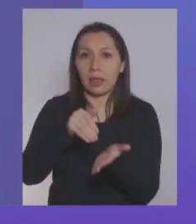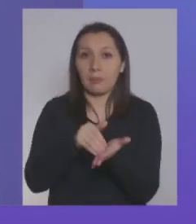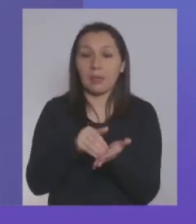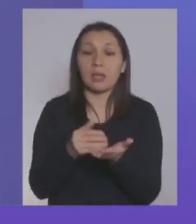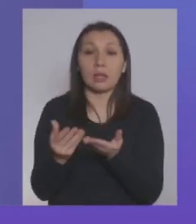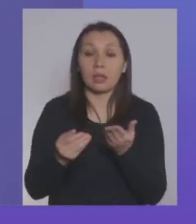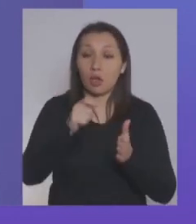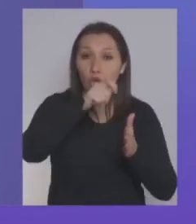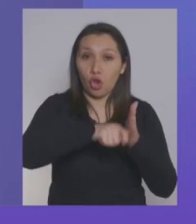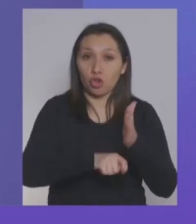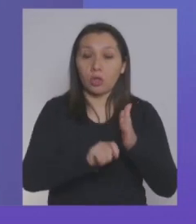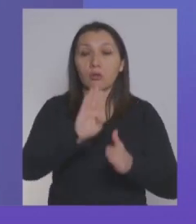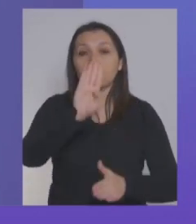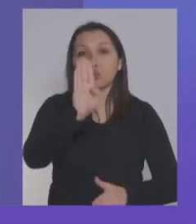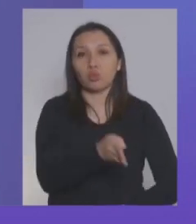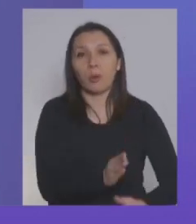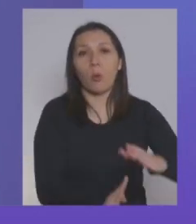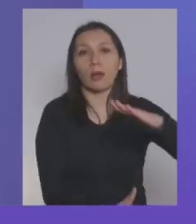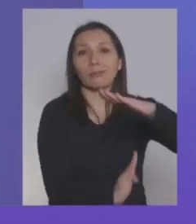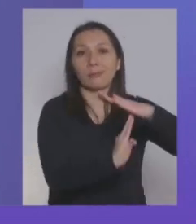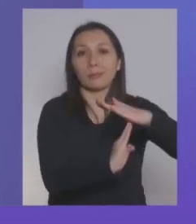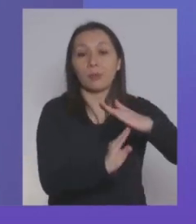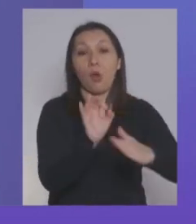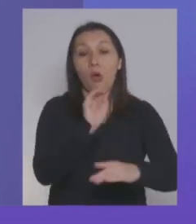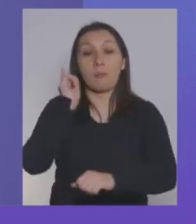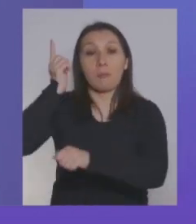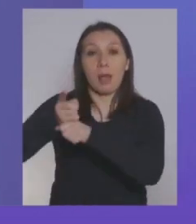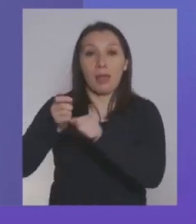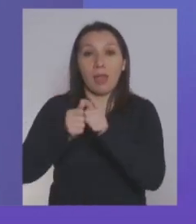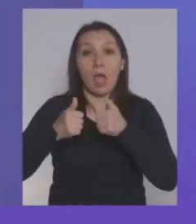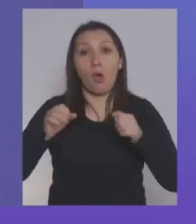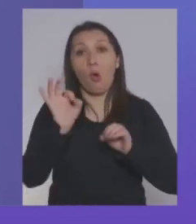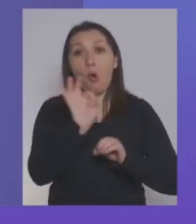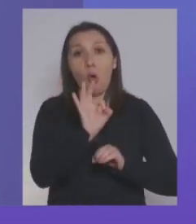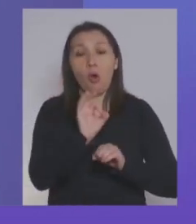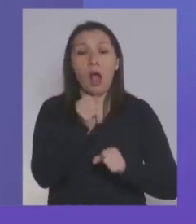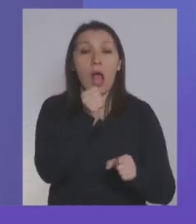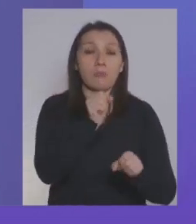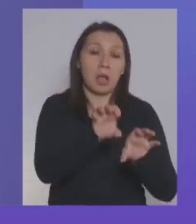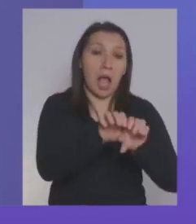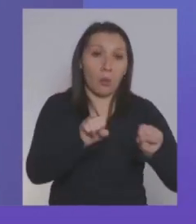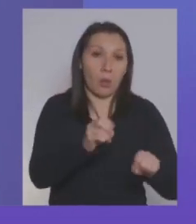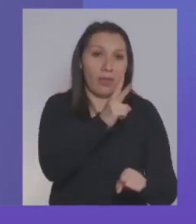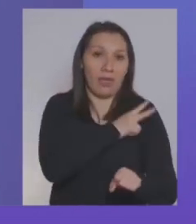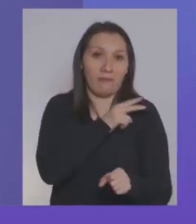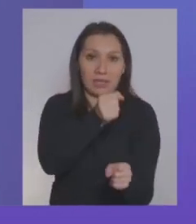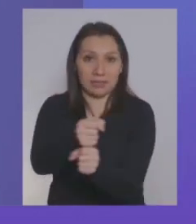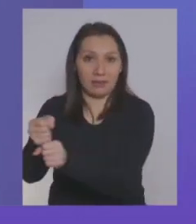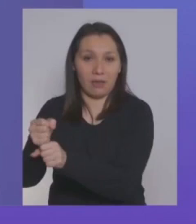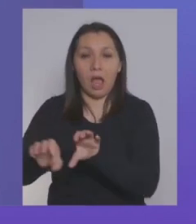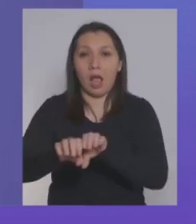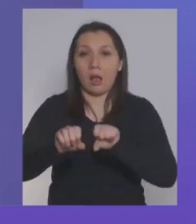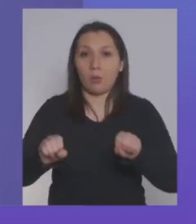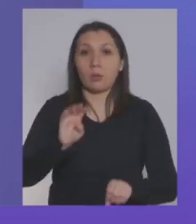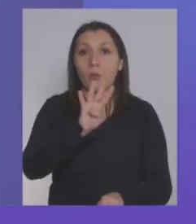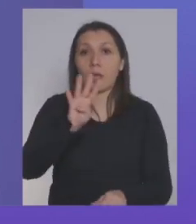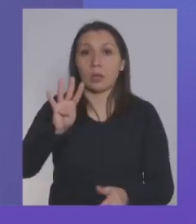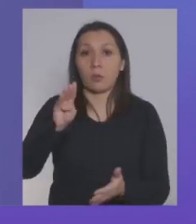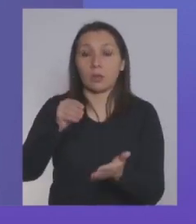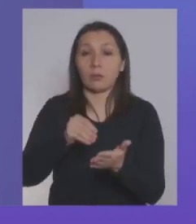cuyos contratos han sido suspendidos, ya sea por orden de autoridad o por acuerdo entre las partes, un número importante, 44